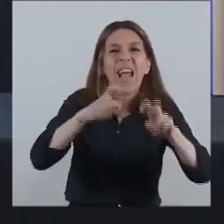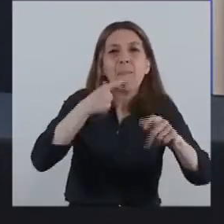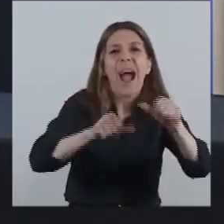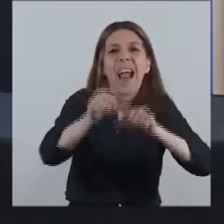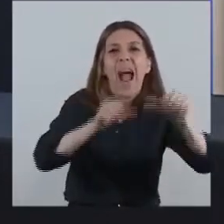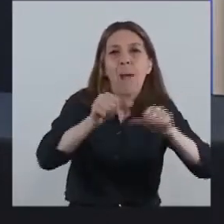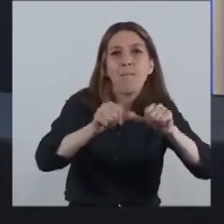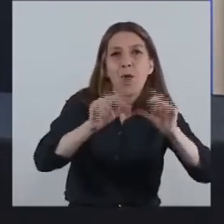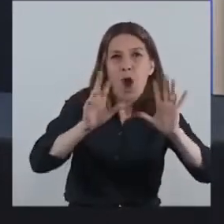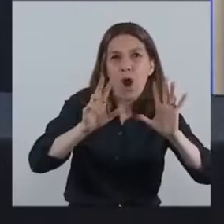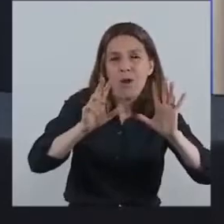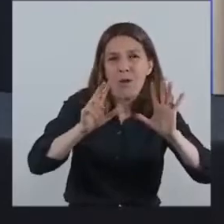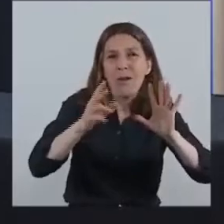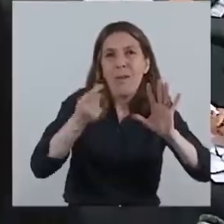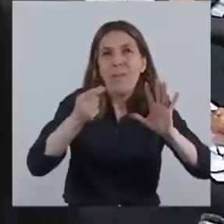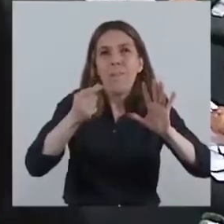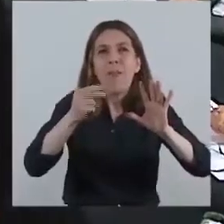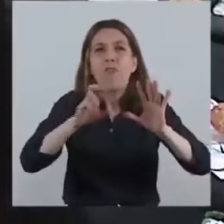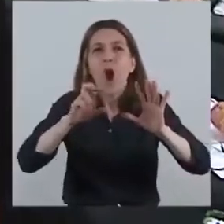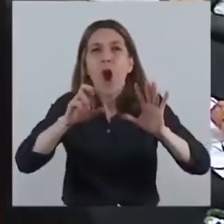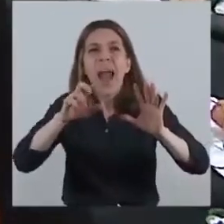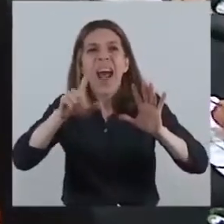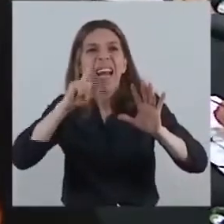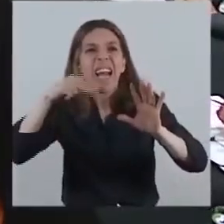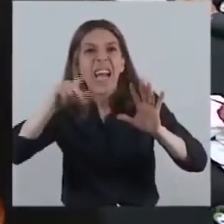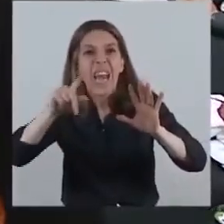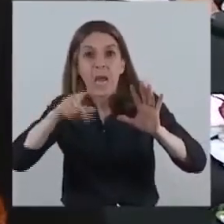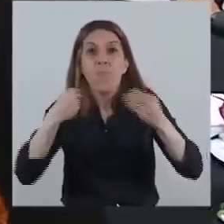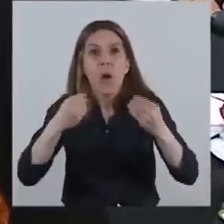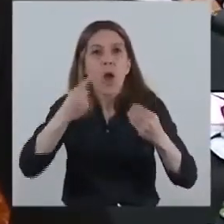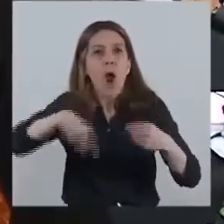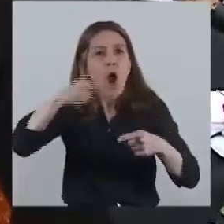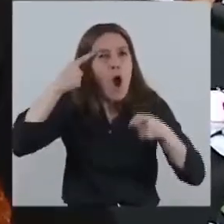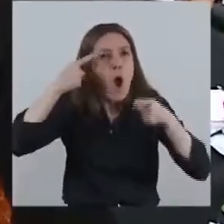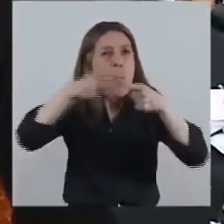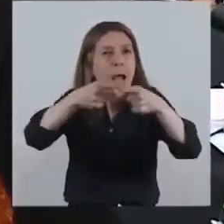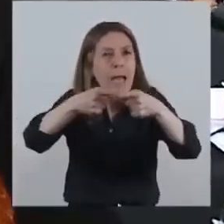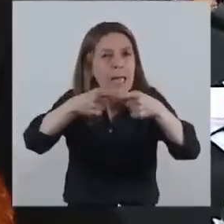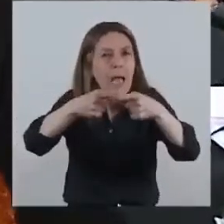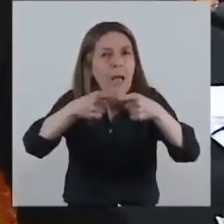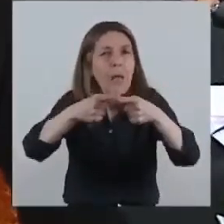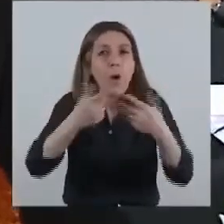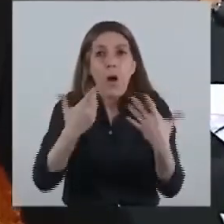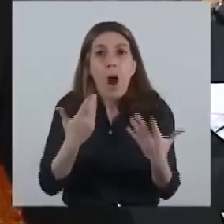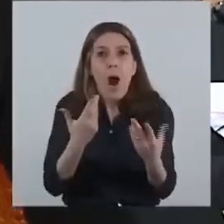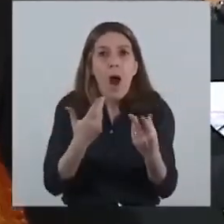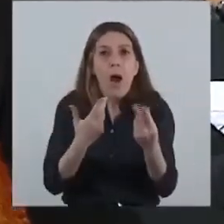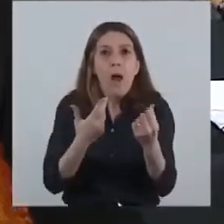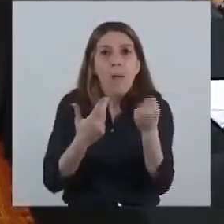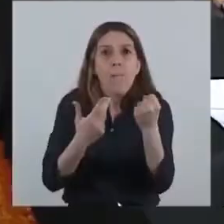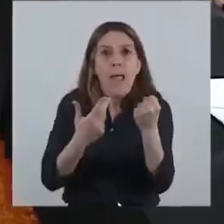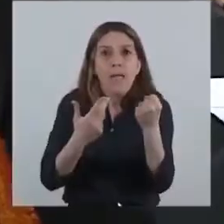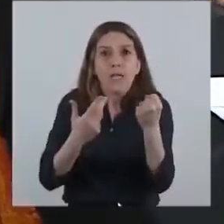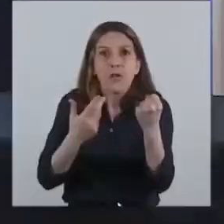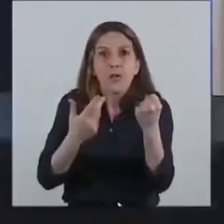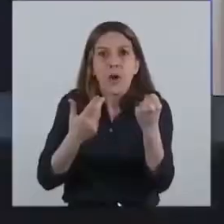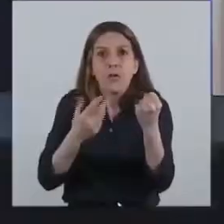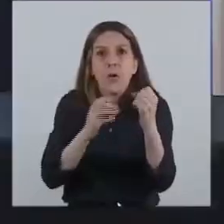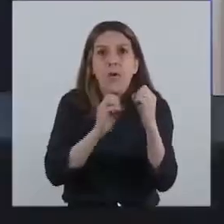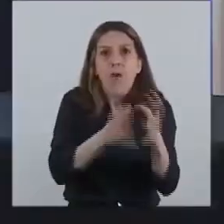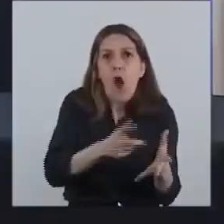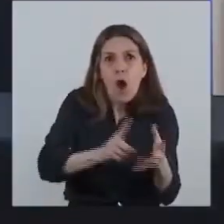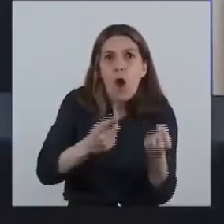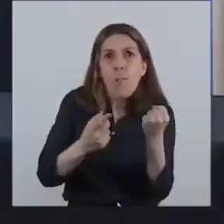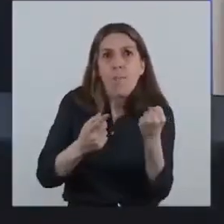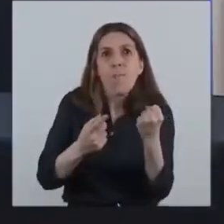reafirmamos, apuntamos a que haya un mayor rendimiento para los activos en pesos, que tengan